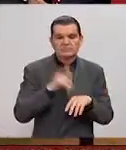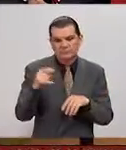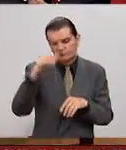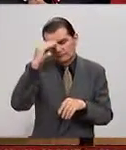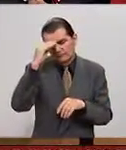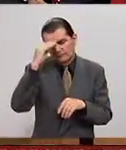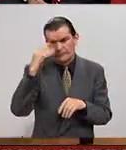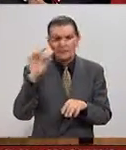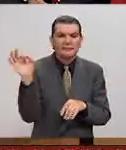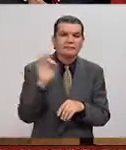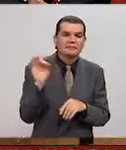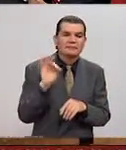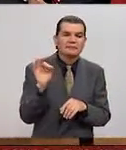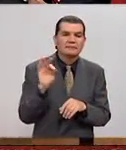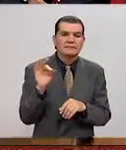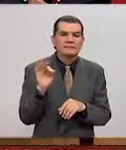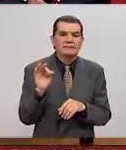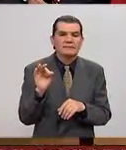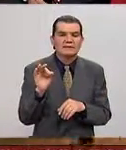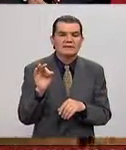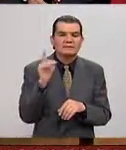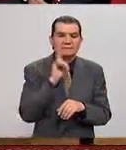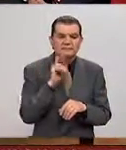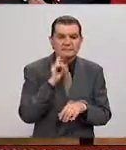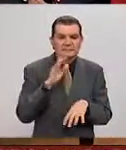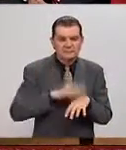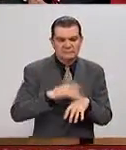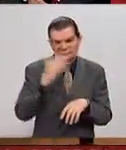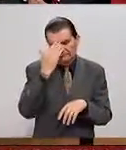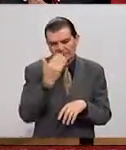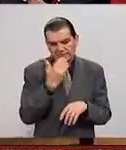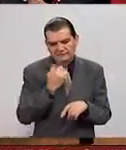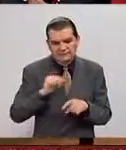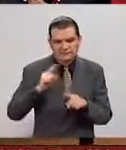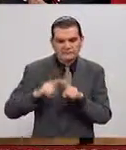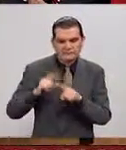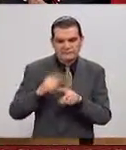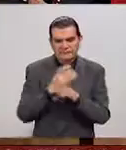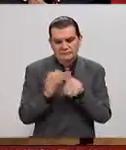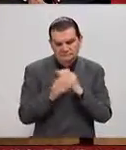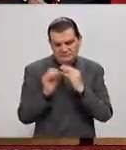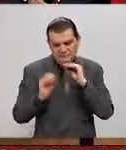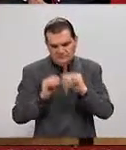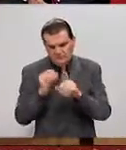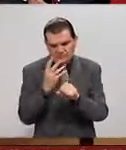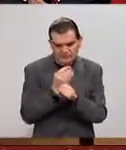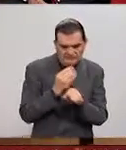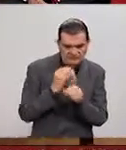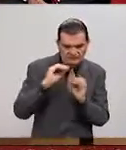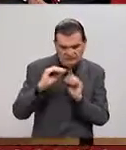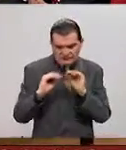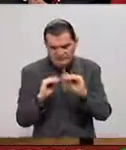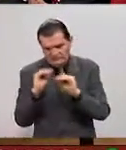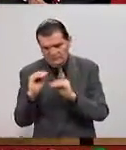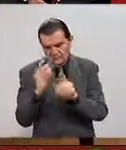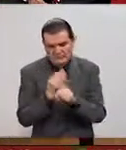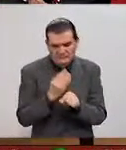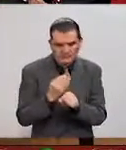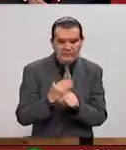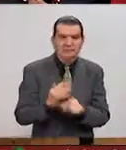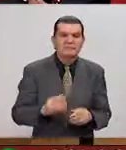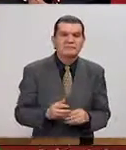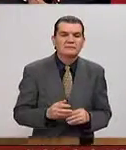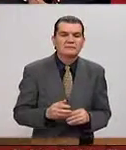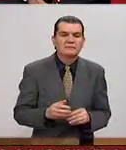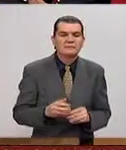considera que a lo mejor, digamos, las mujeres tienen más habilidades para la cuestión estética y les preocupan más los detalles, ¿no? Que a fin de cuentas el diseño